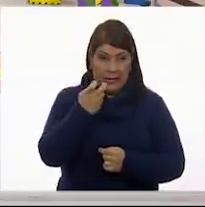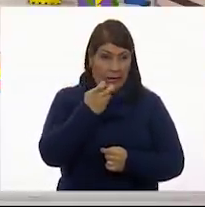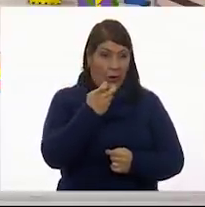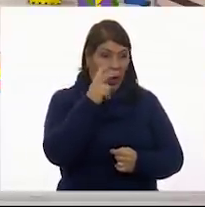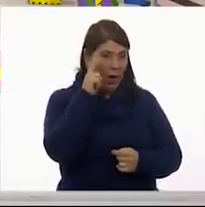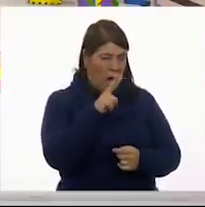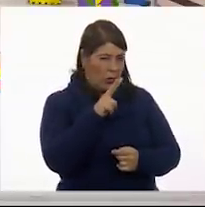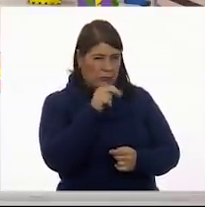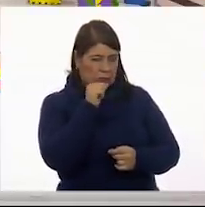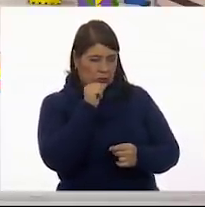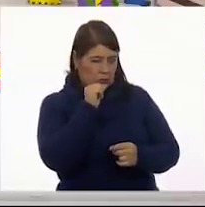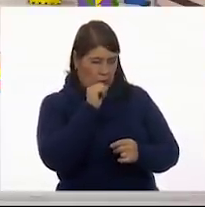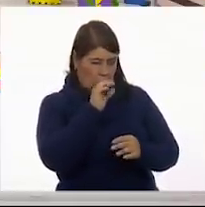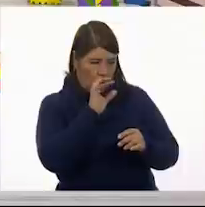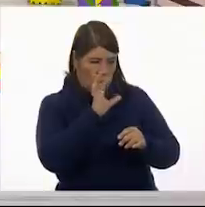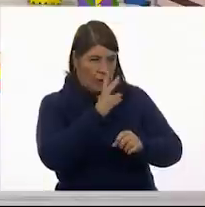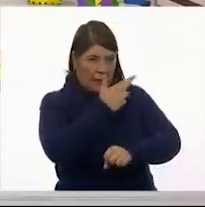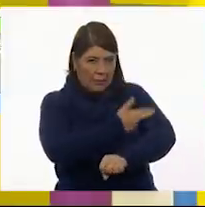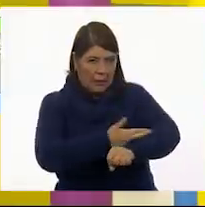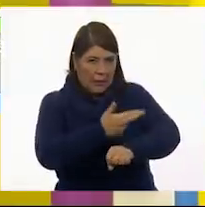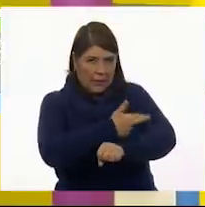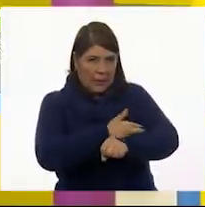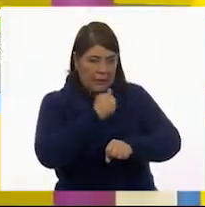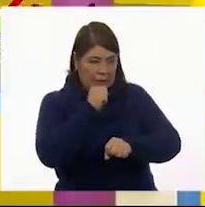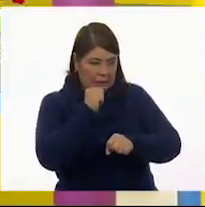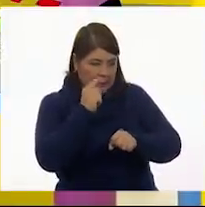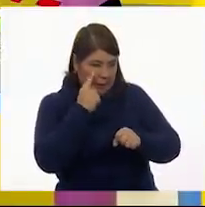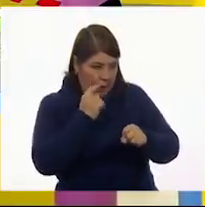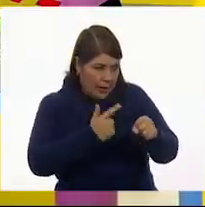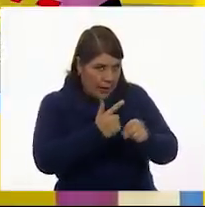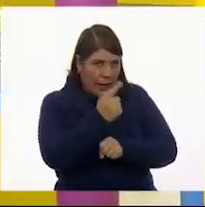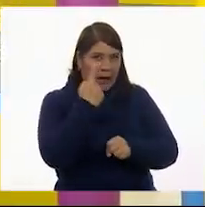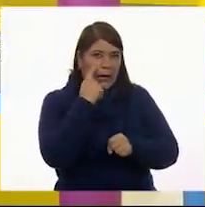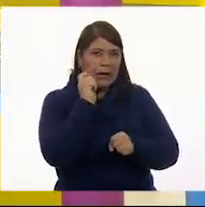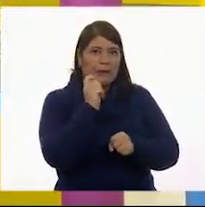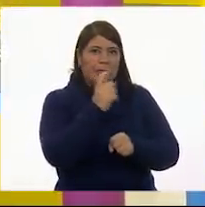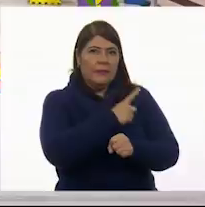resuelto 100% porque hay que ver la manera de terminarla.